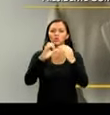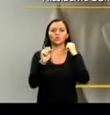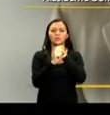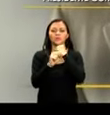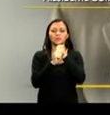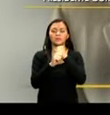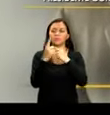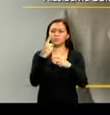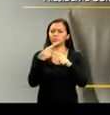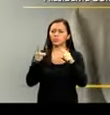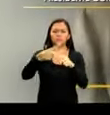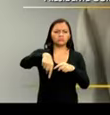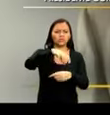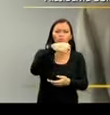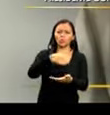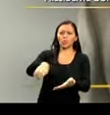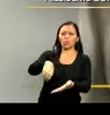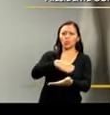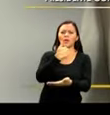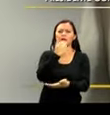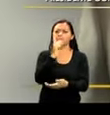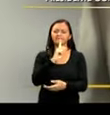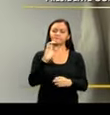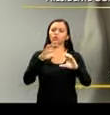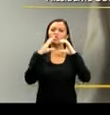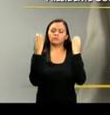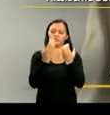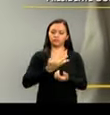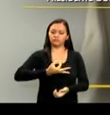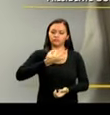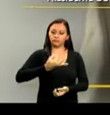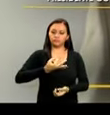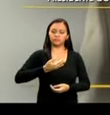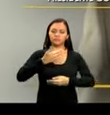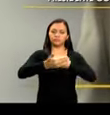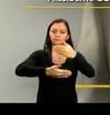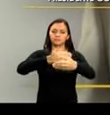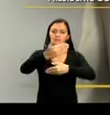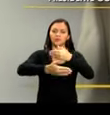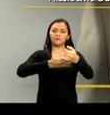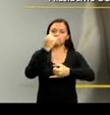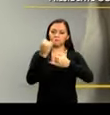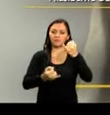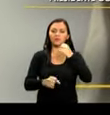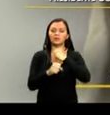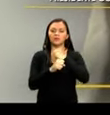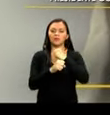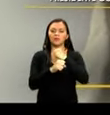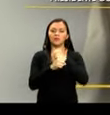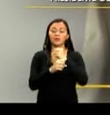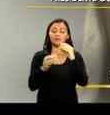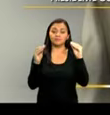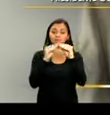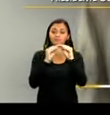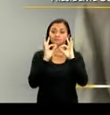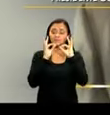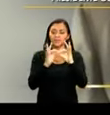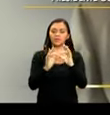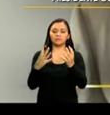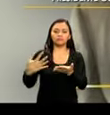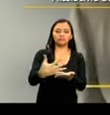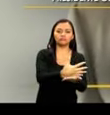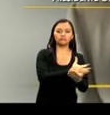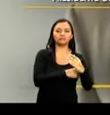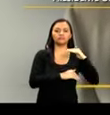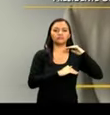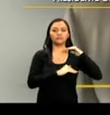trabajando y no tengan la menor duda que esta comisión terminará al final del ejercicio de su labor para la que ha sido constituida,